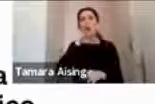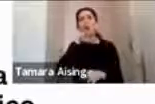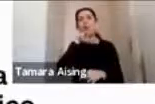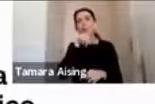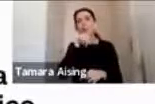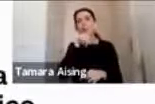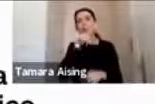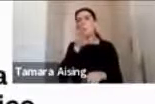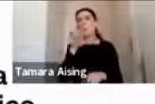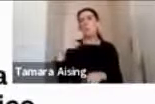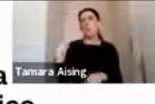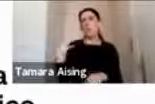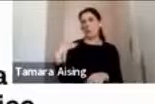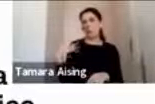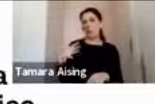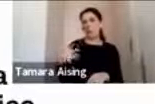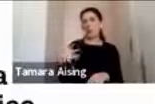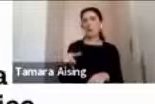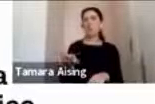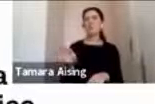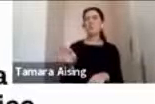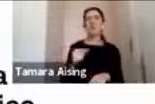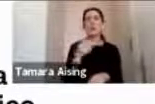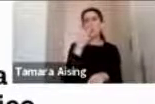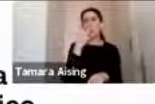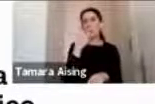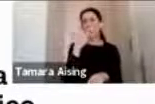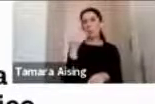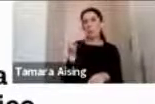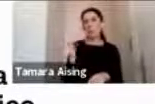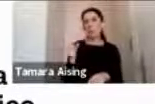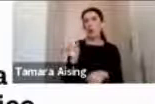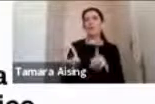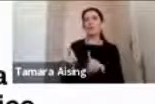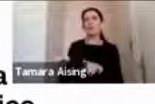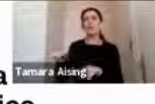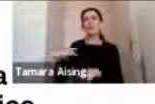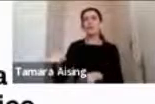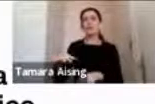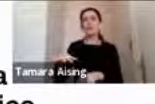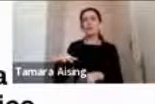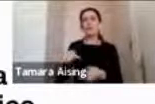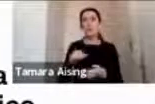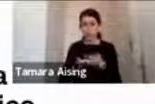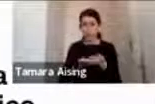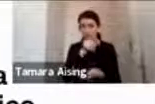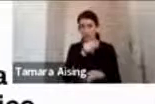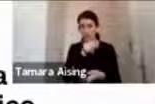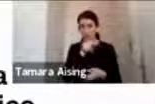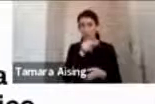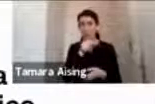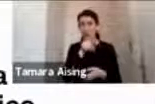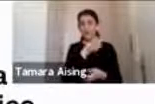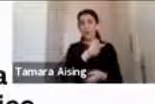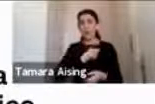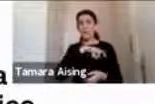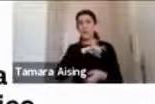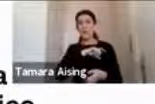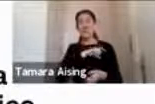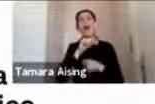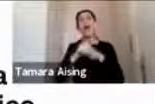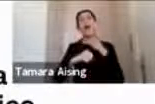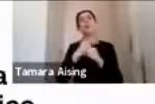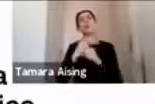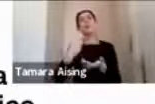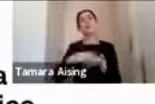minorizar, a menospreciar algunas situaciones. Por ejemplo, esto sucedió acá en España en el año 2018, que un